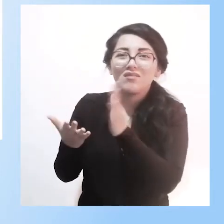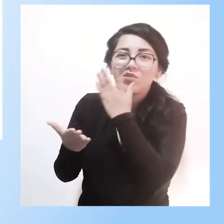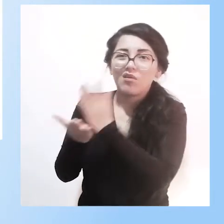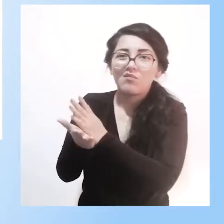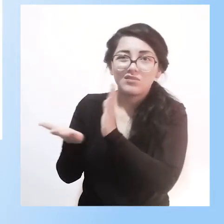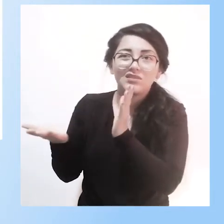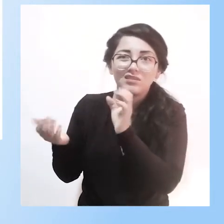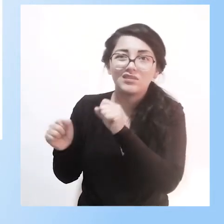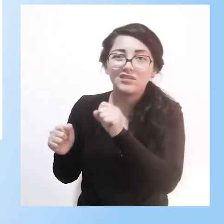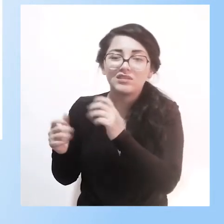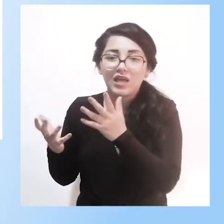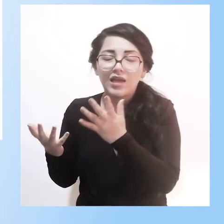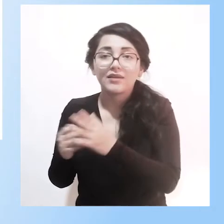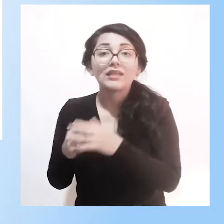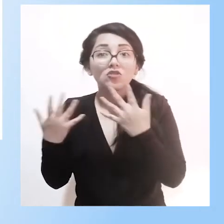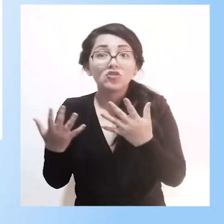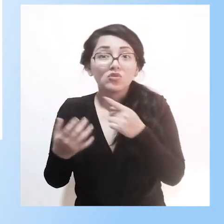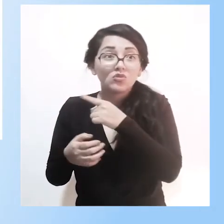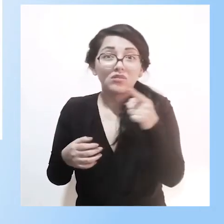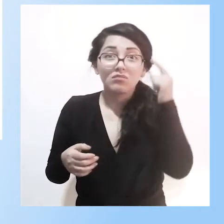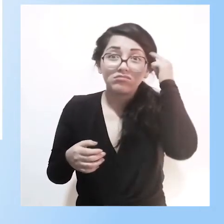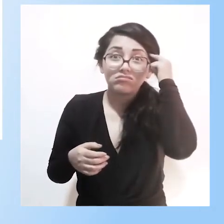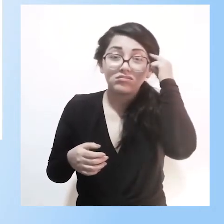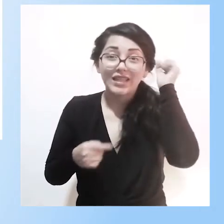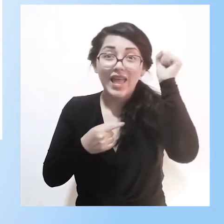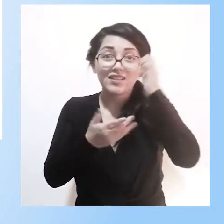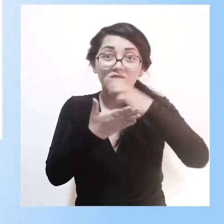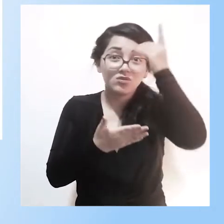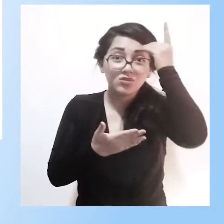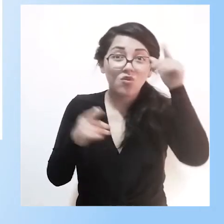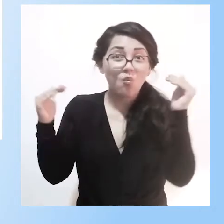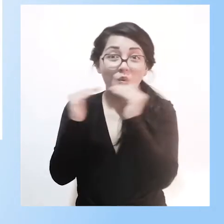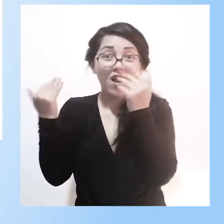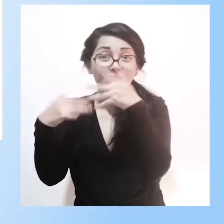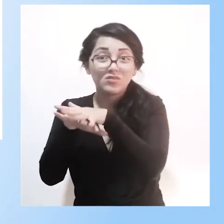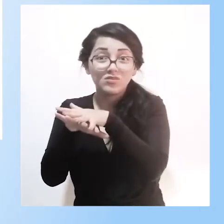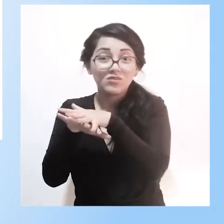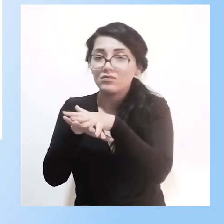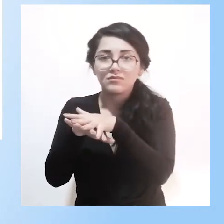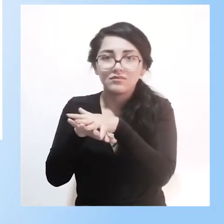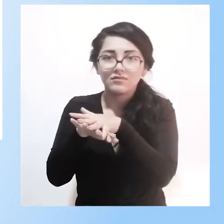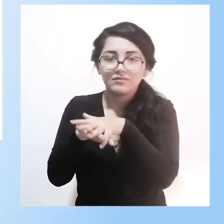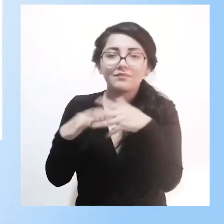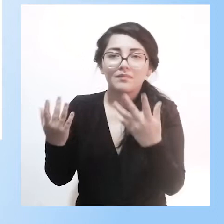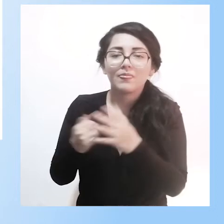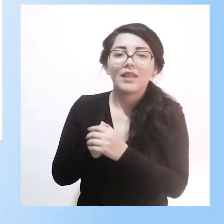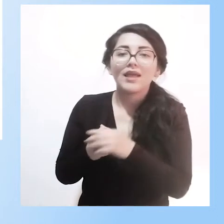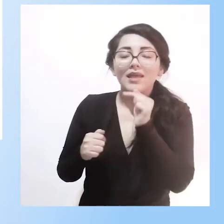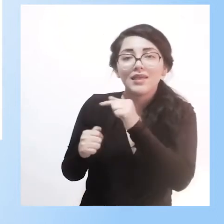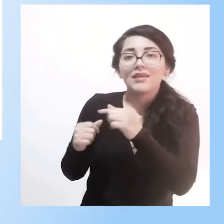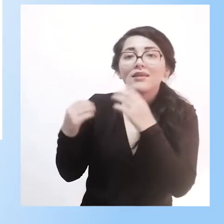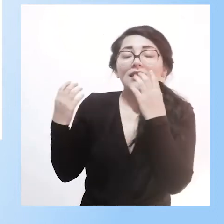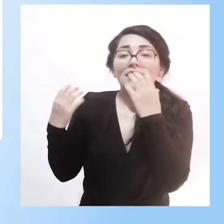No confundir derecho a la educación con inclusión. En el modelo de aulas hospitalarias, tener actividades de